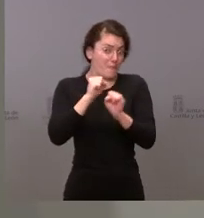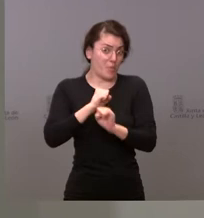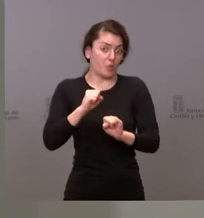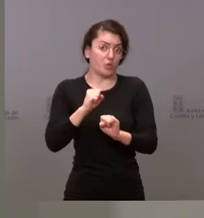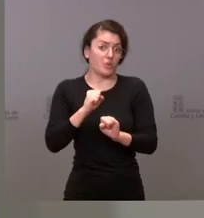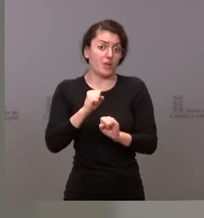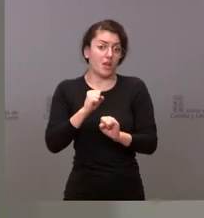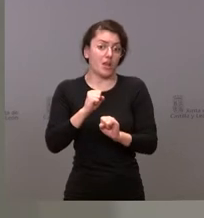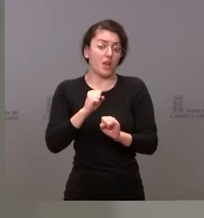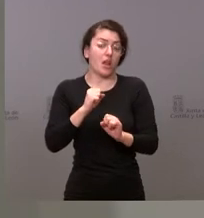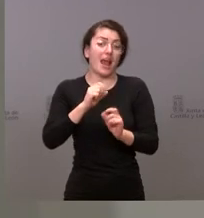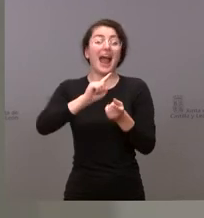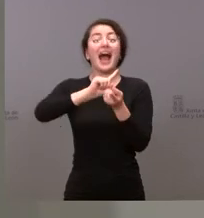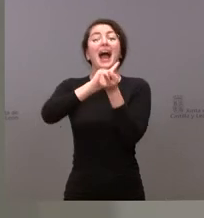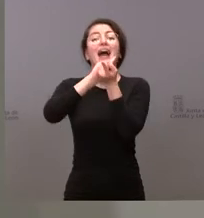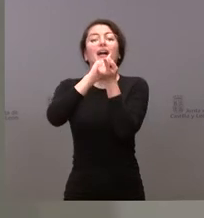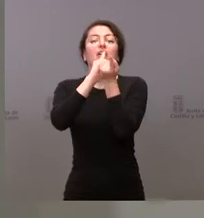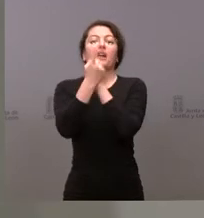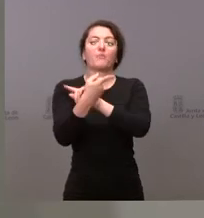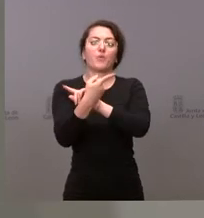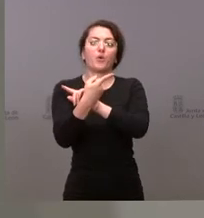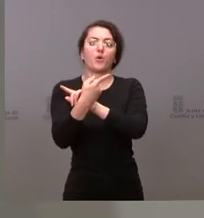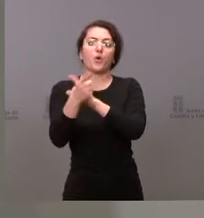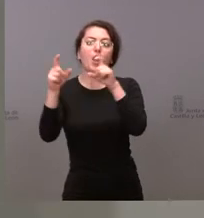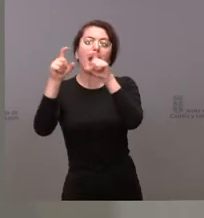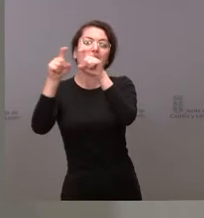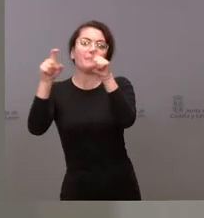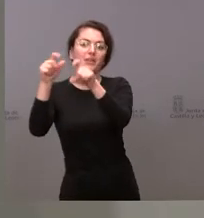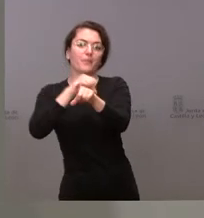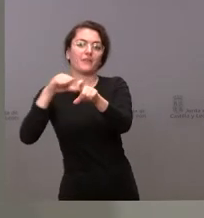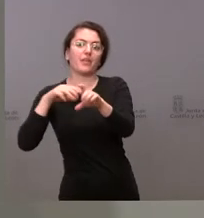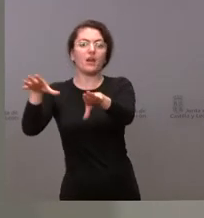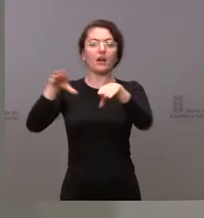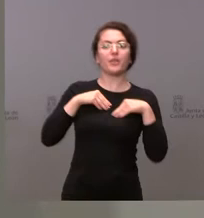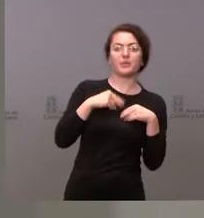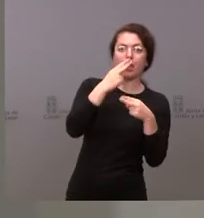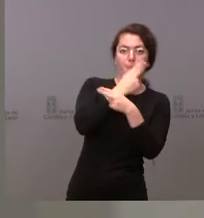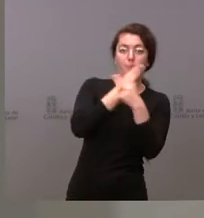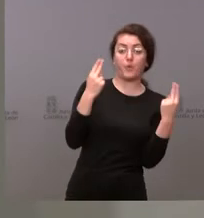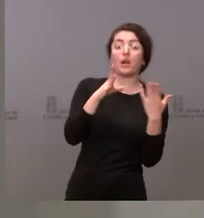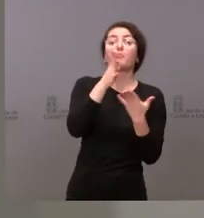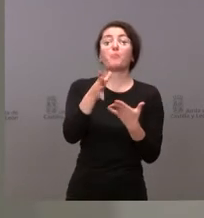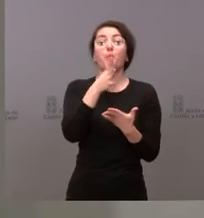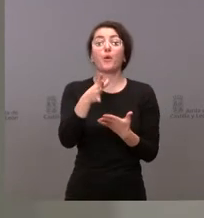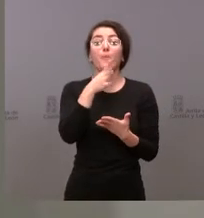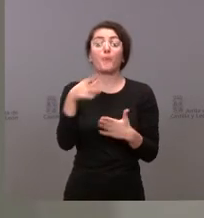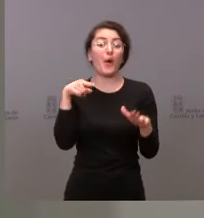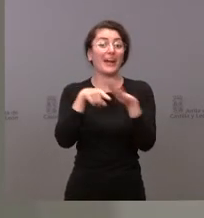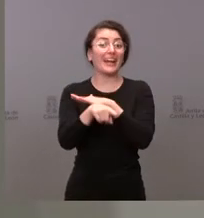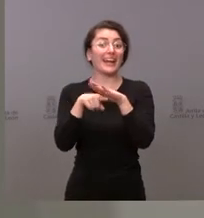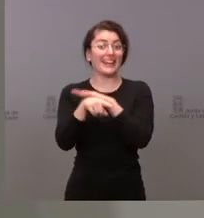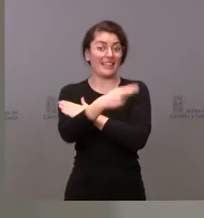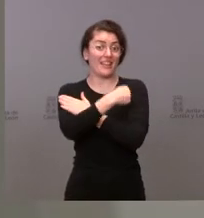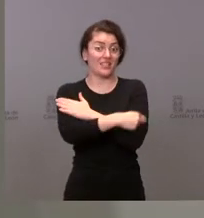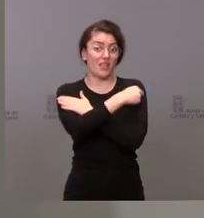ese traspaso esa asunción de la gestión de forma directa entre otras cosas porque la gerencia de los asiles la gerencia de